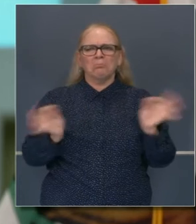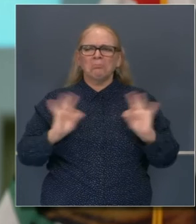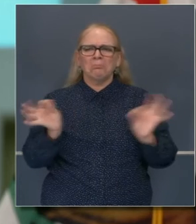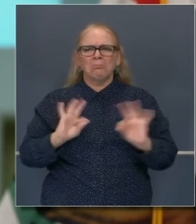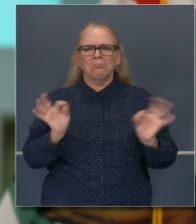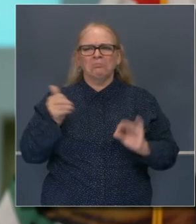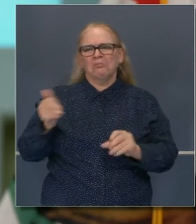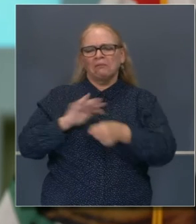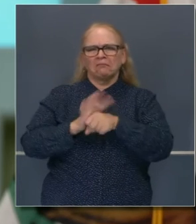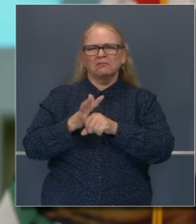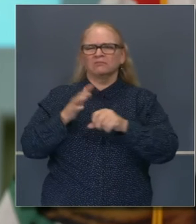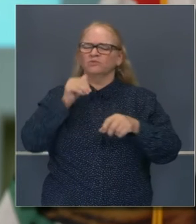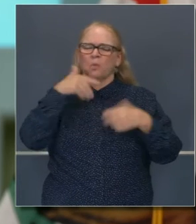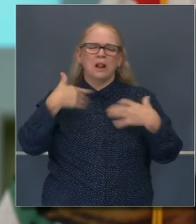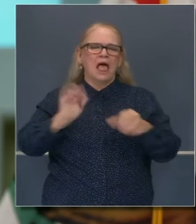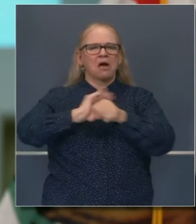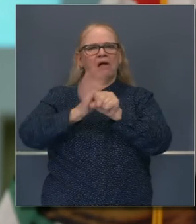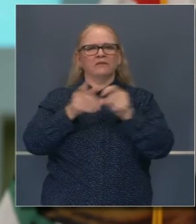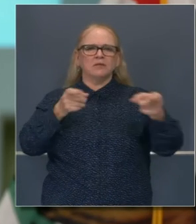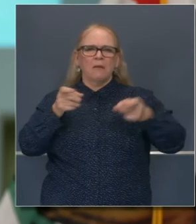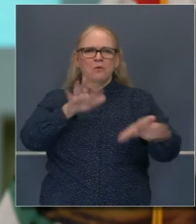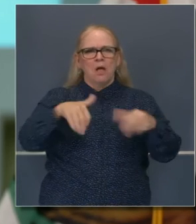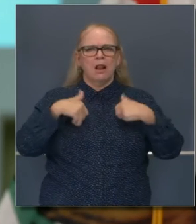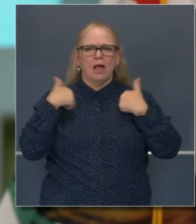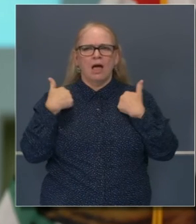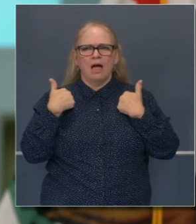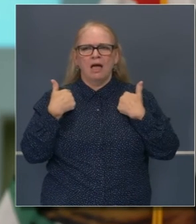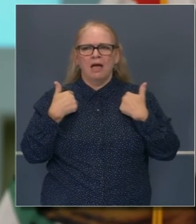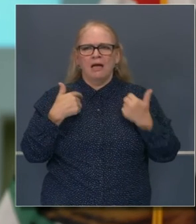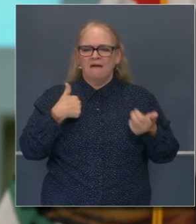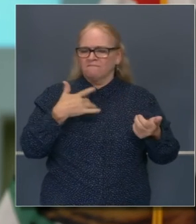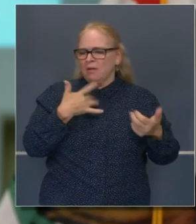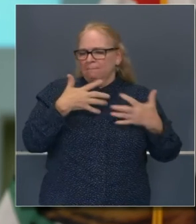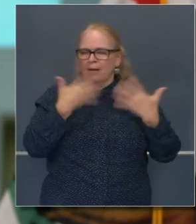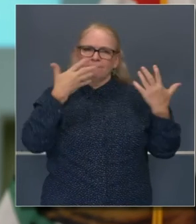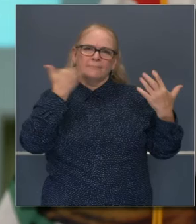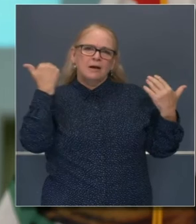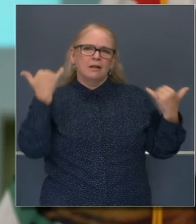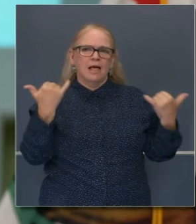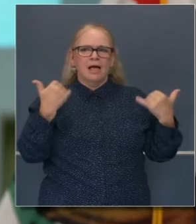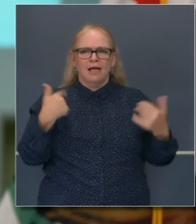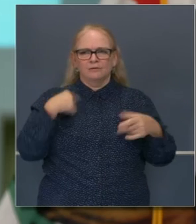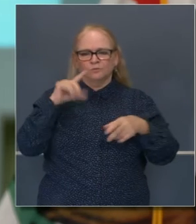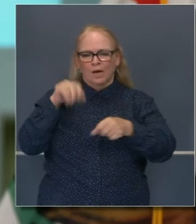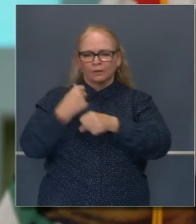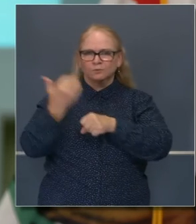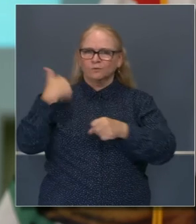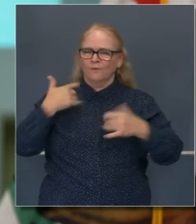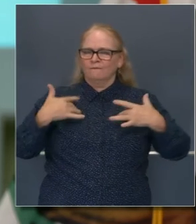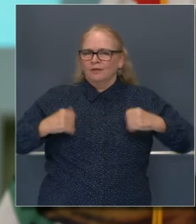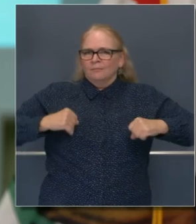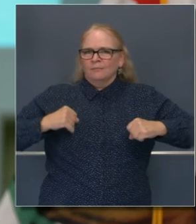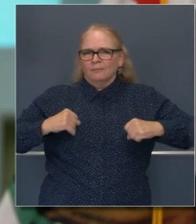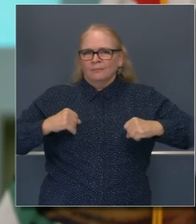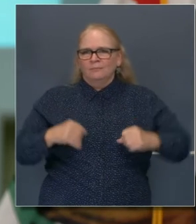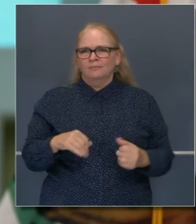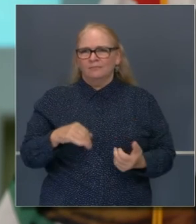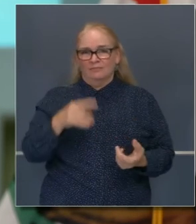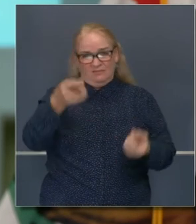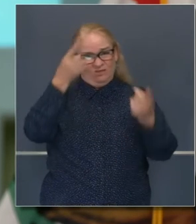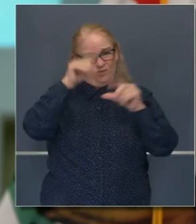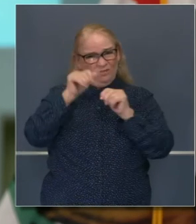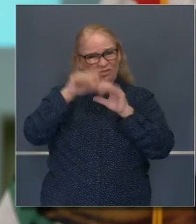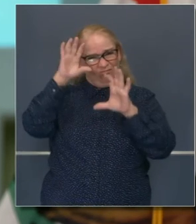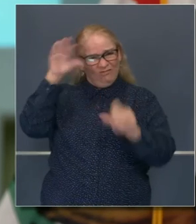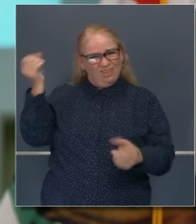Y de hecho se han desarrollado buenos fármacos. Me siento mucho mejor que hace 20 años. ¿Tiene usted alguna